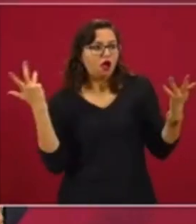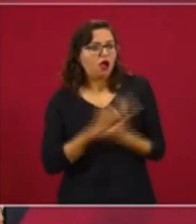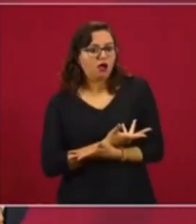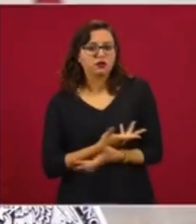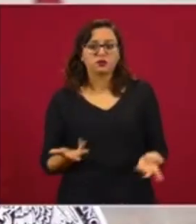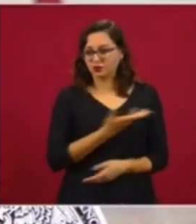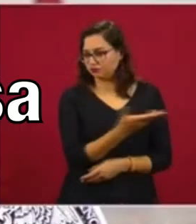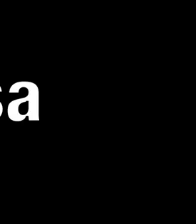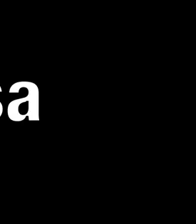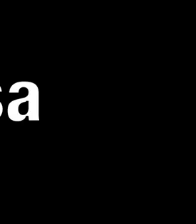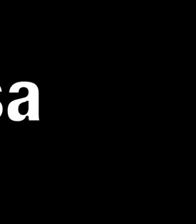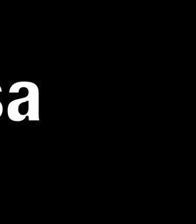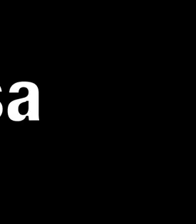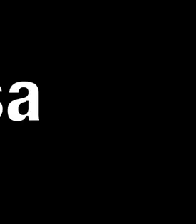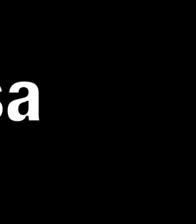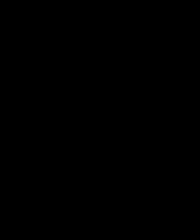que son mirones profesionales.